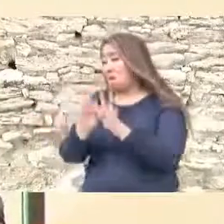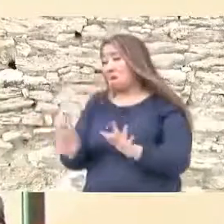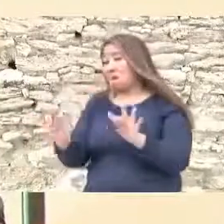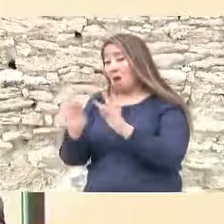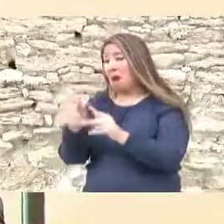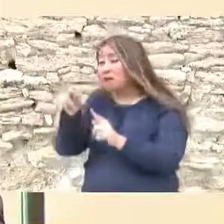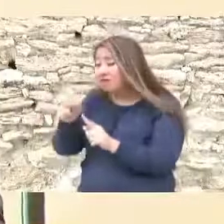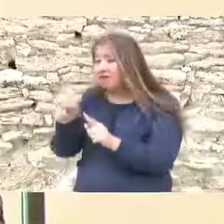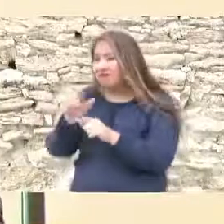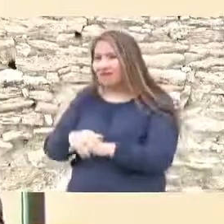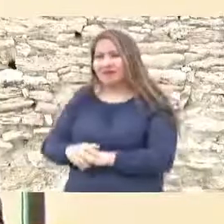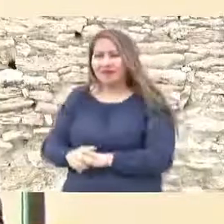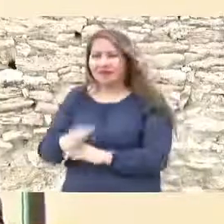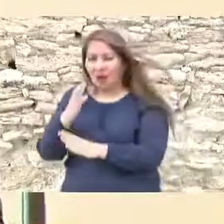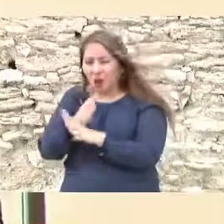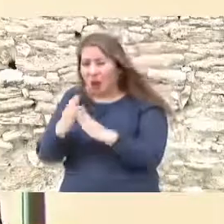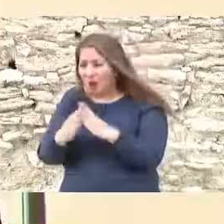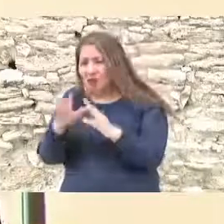Tenemos